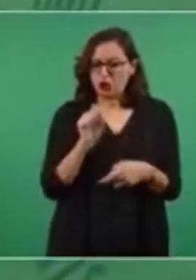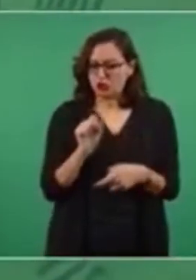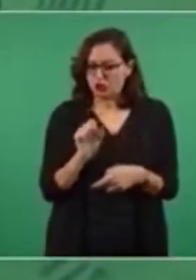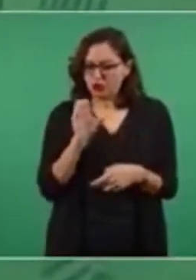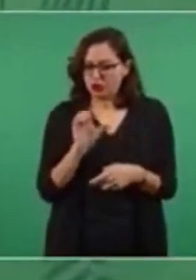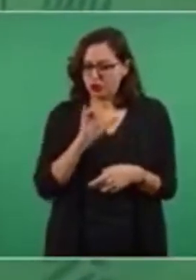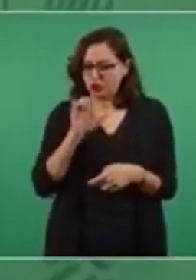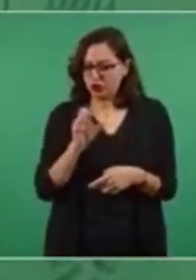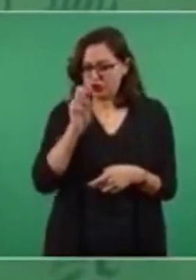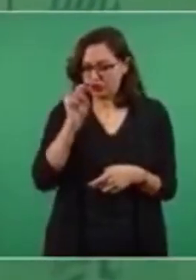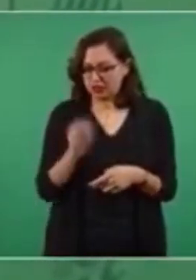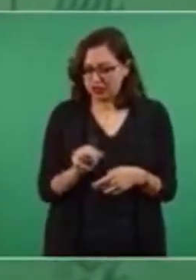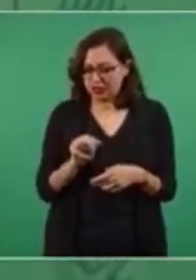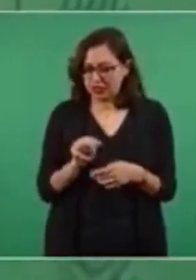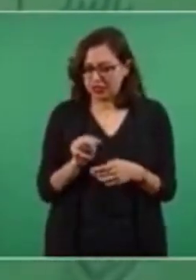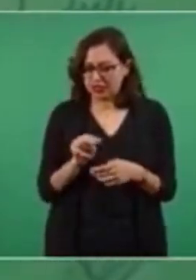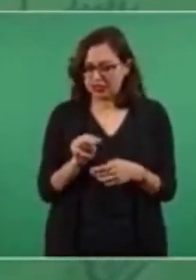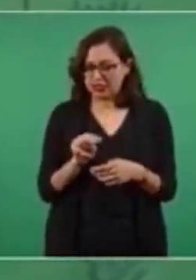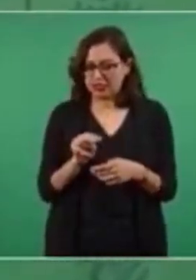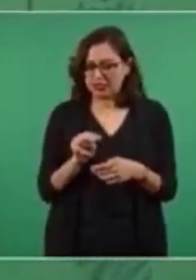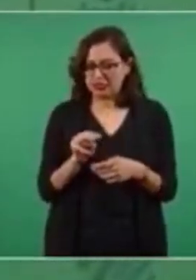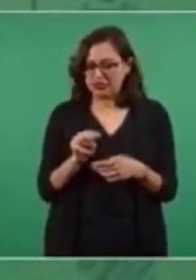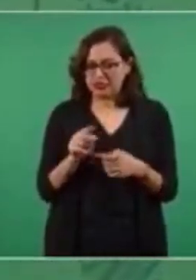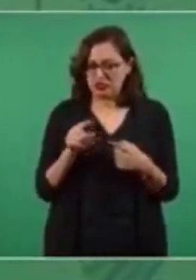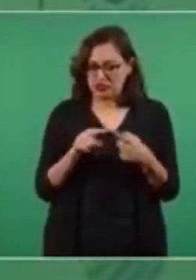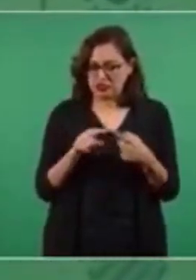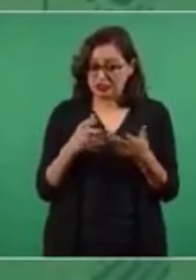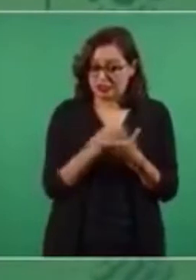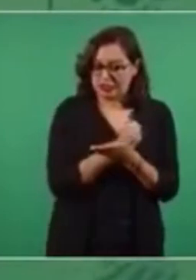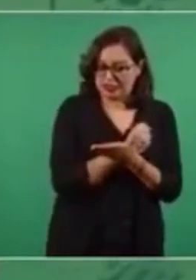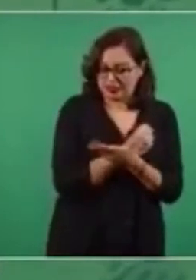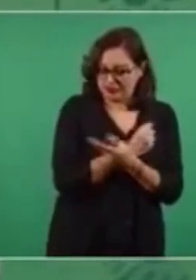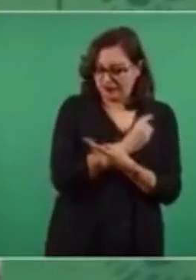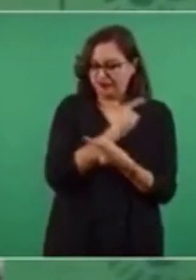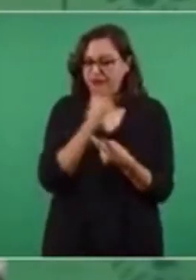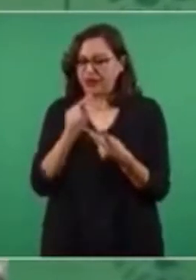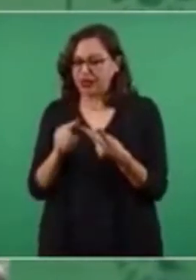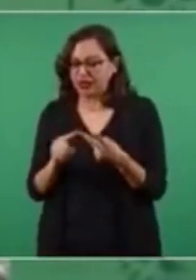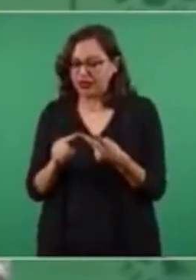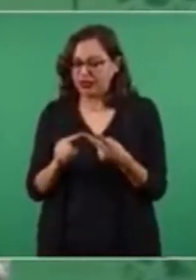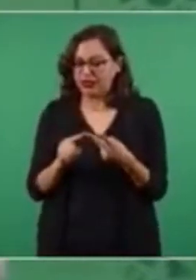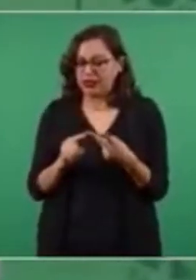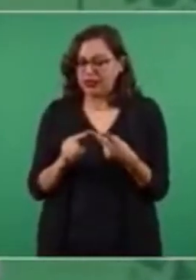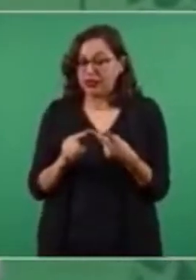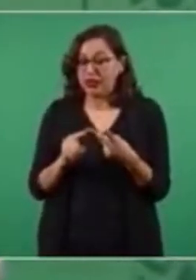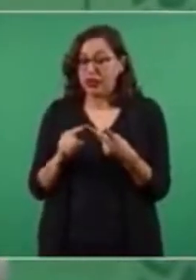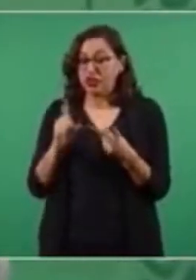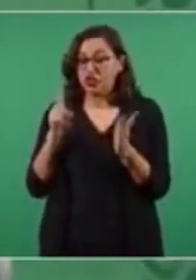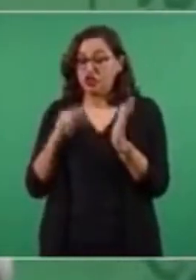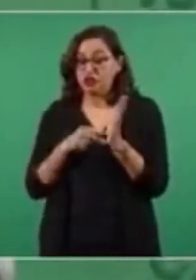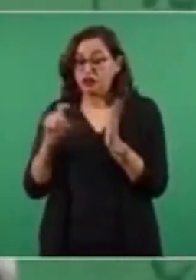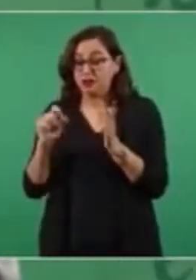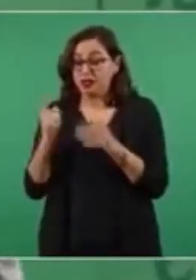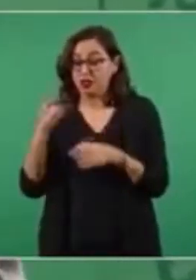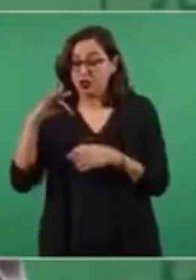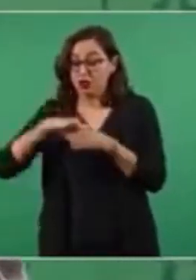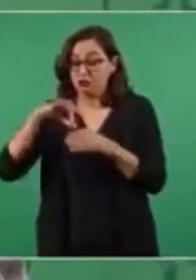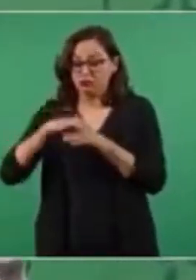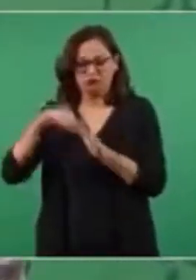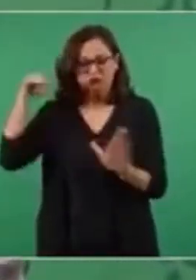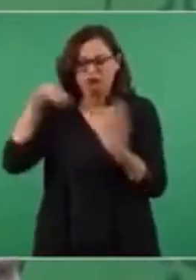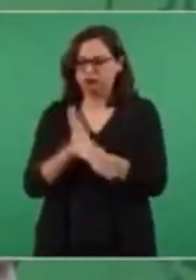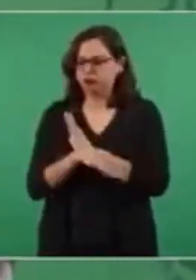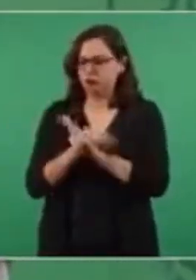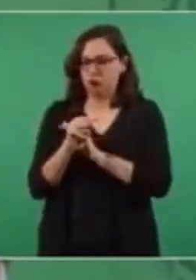la Corte, que pierda las elecciones y luego